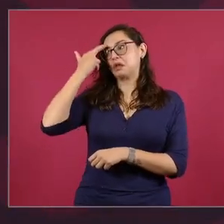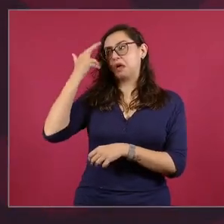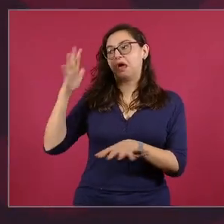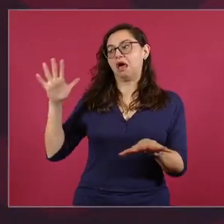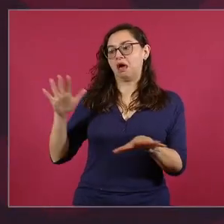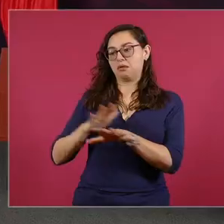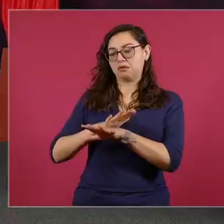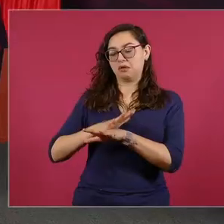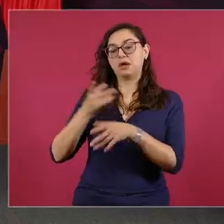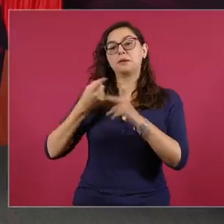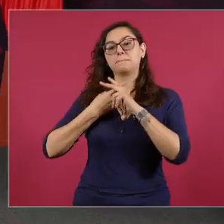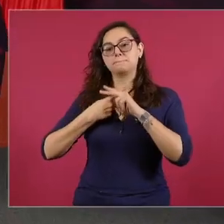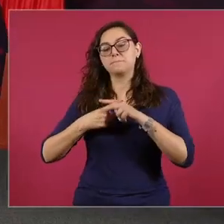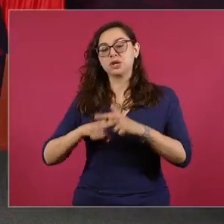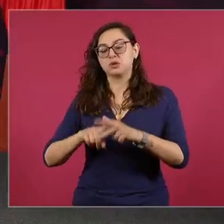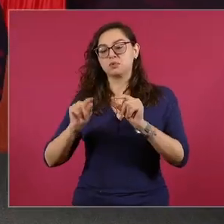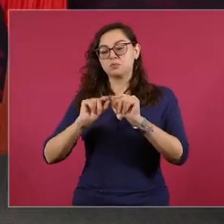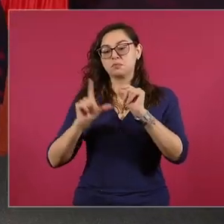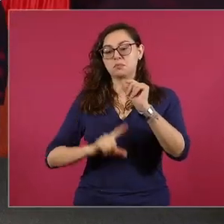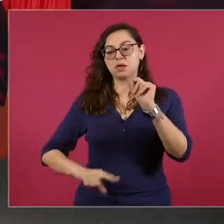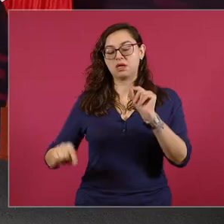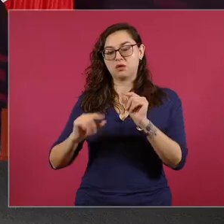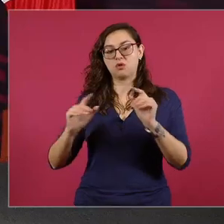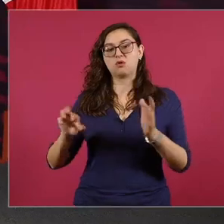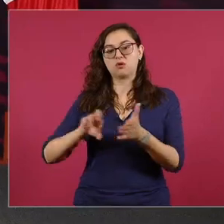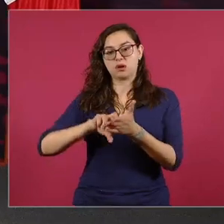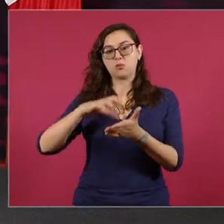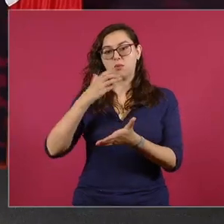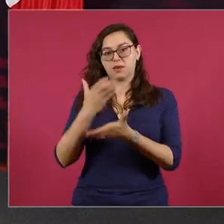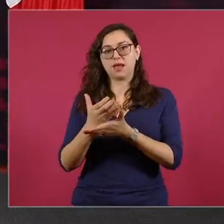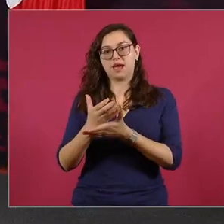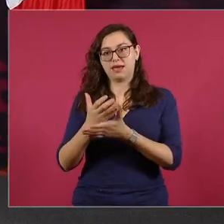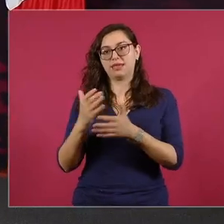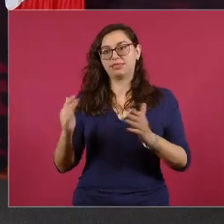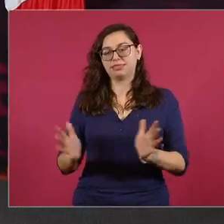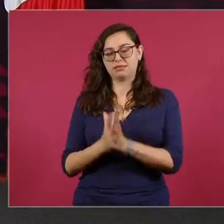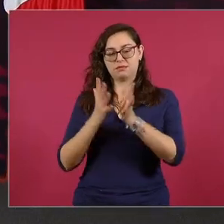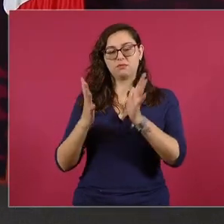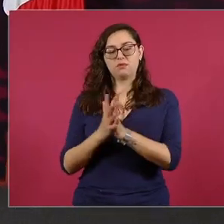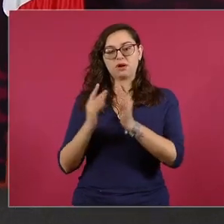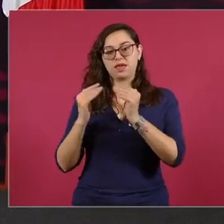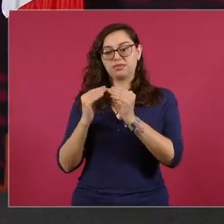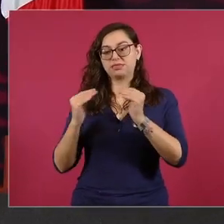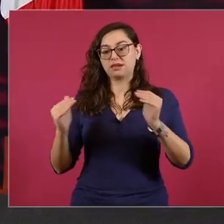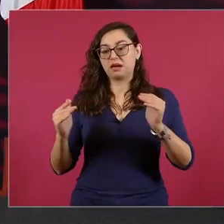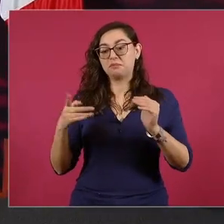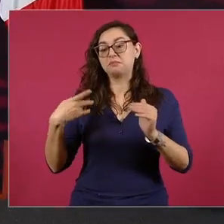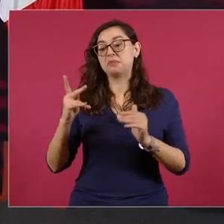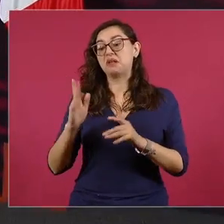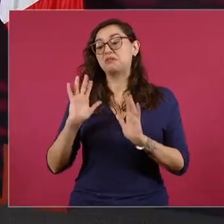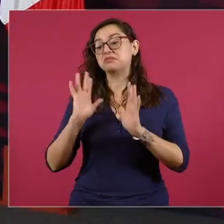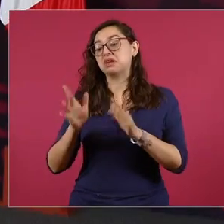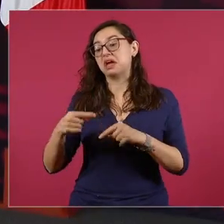república, en que ya el mes próximo